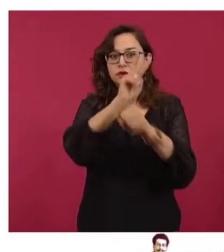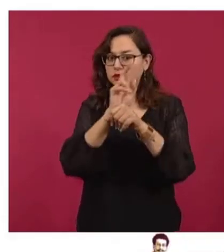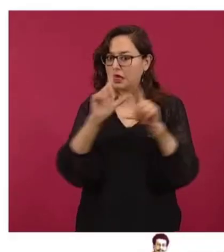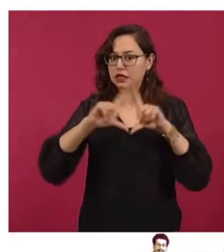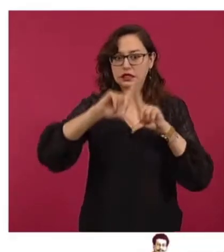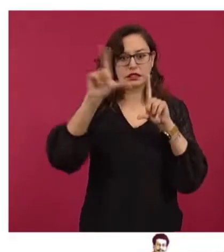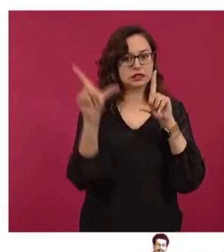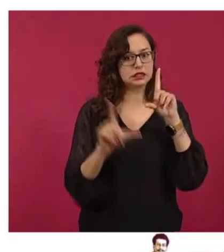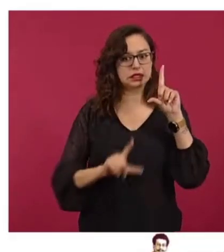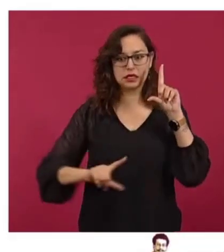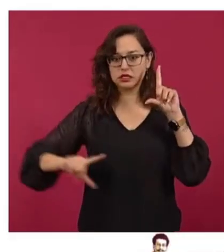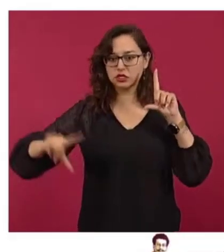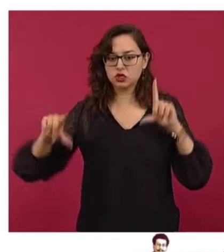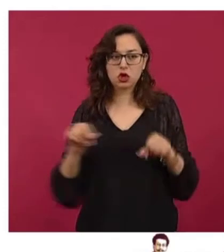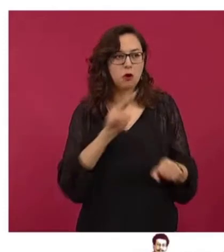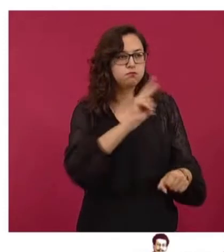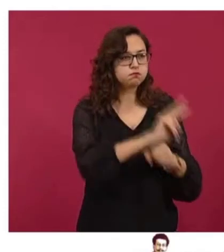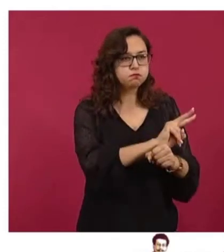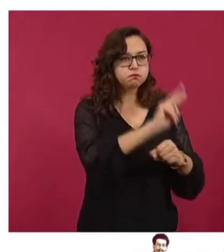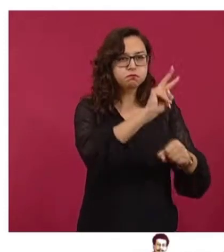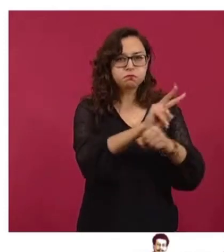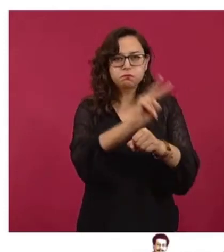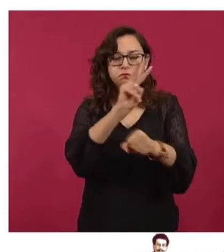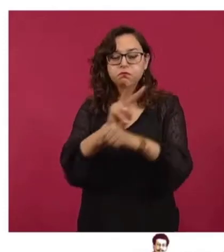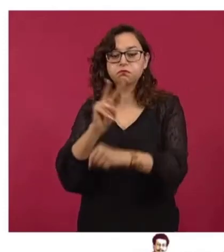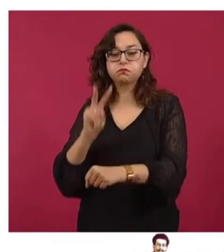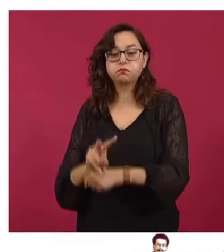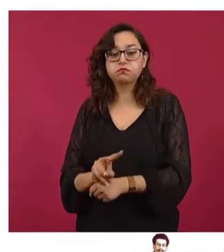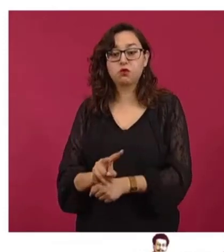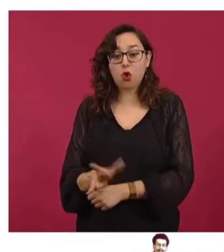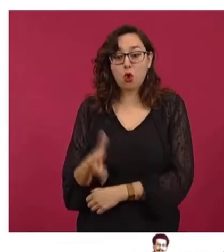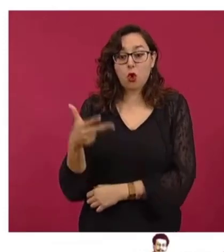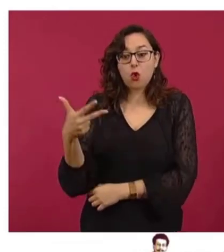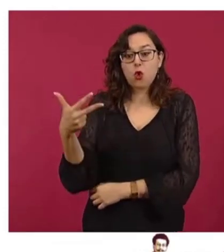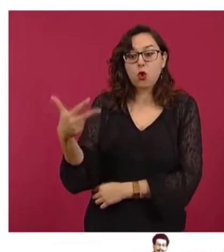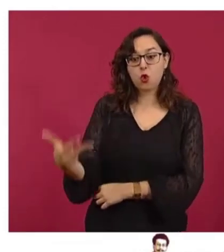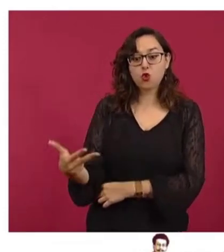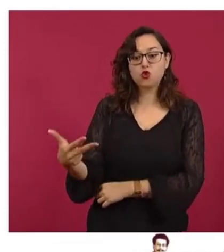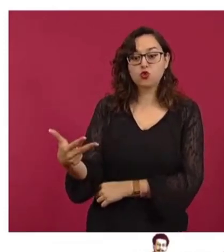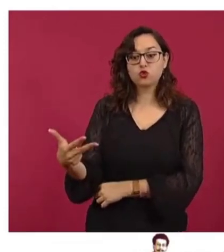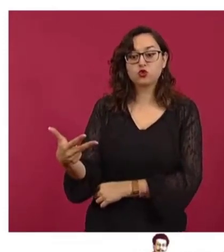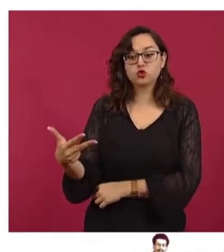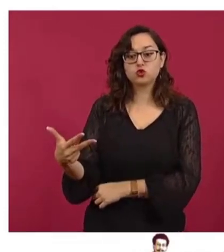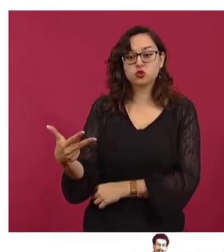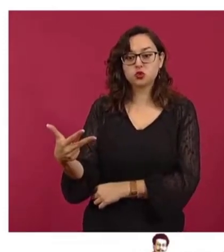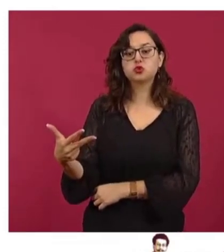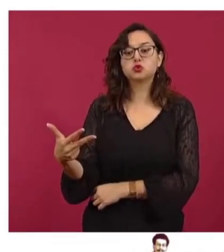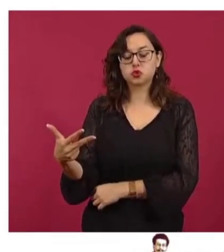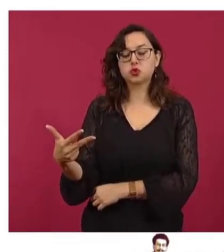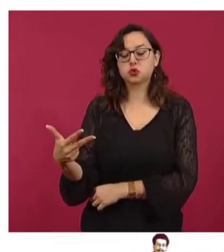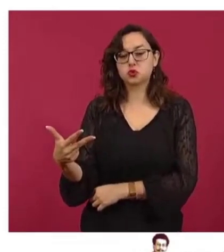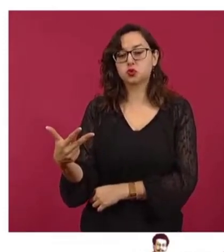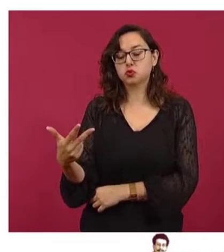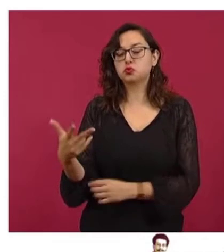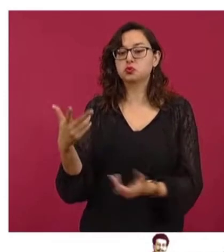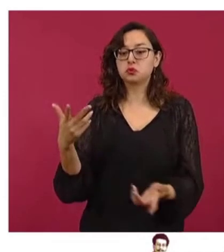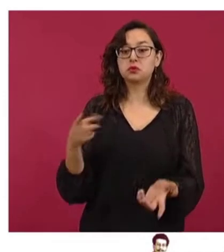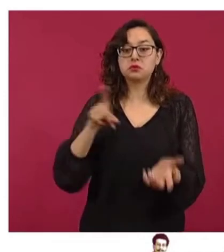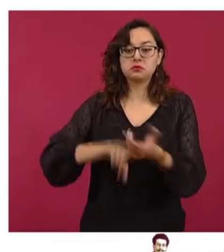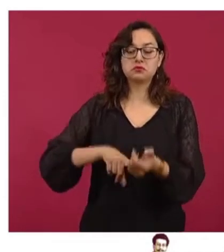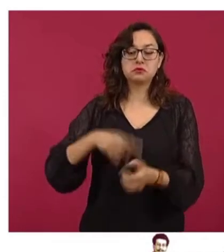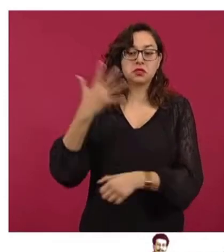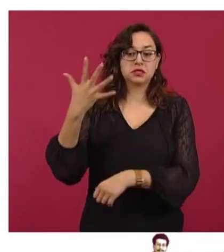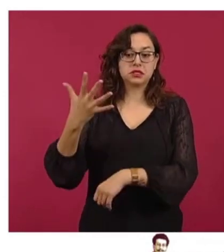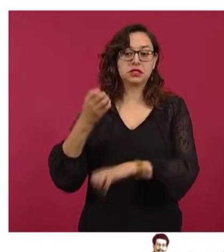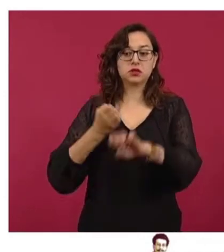de este monitoreo especial. Solamente ocho en este momento, en esas cuatro, cinco entidades federativas,